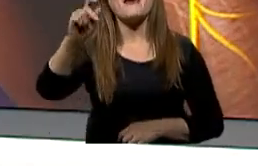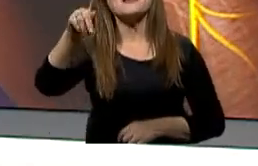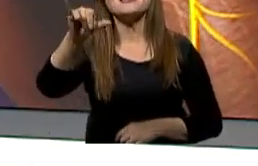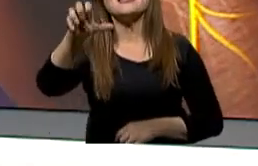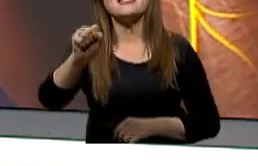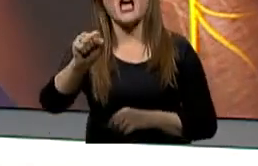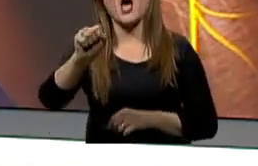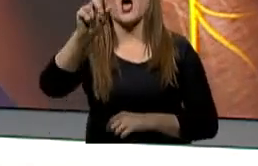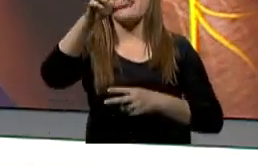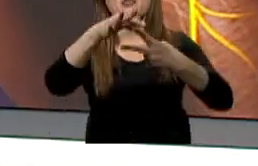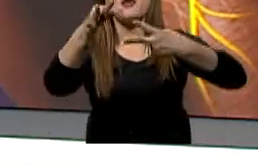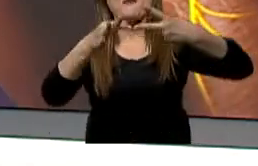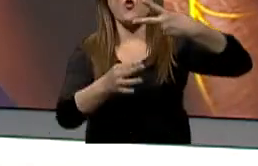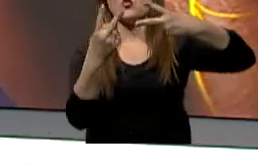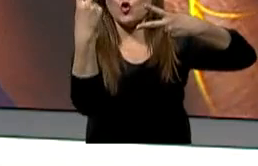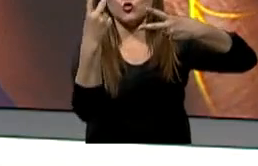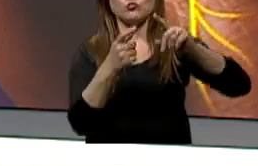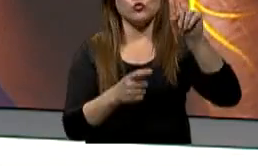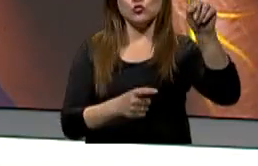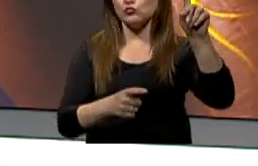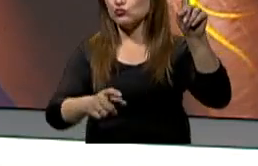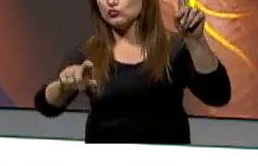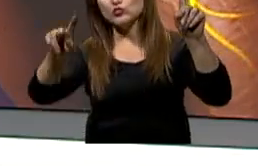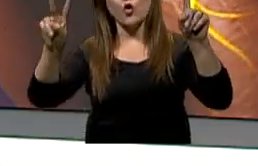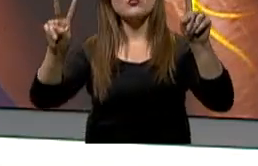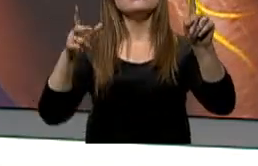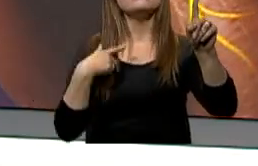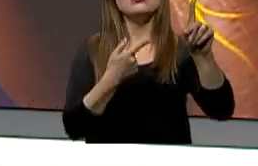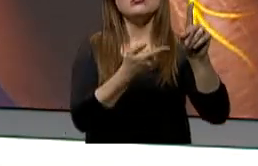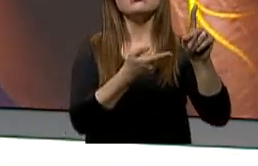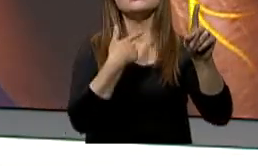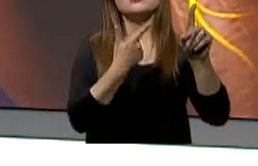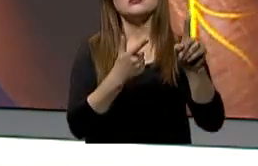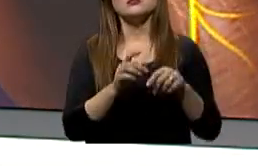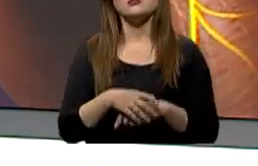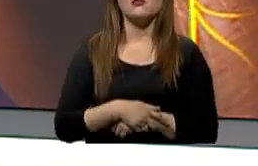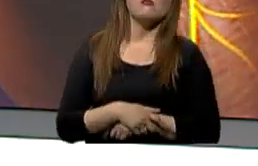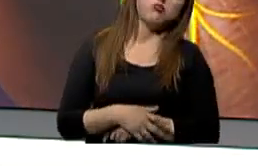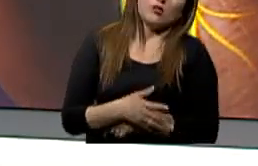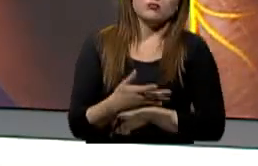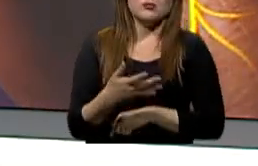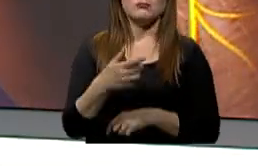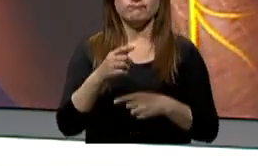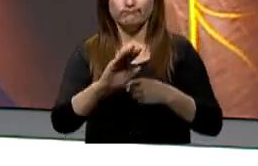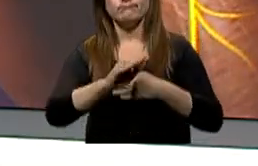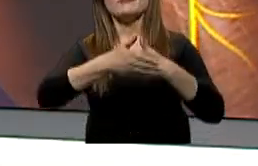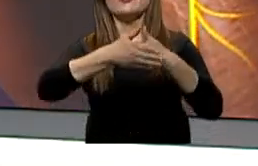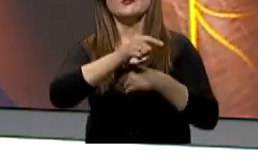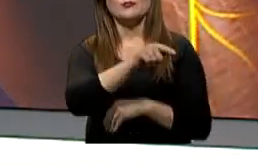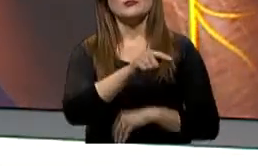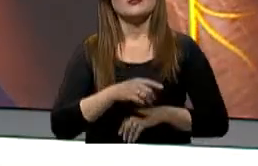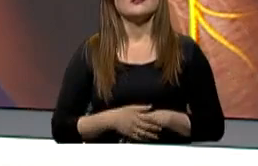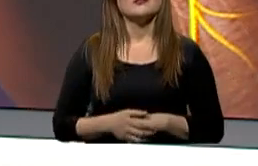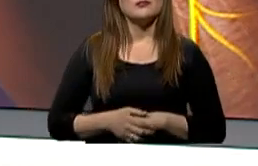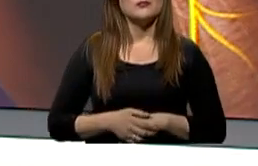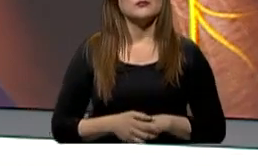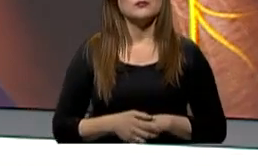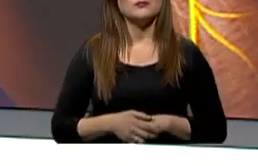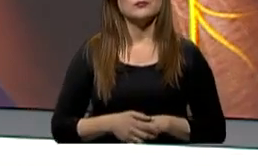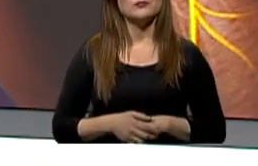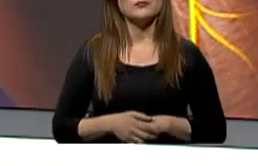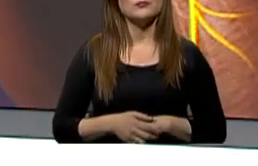personas tienen narcolepsia tipo 1 y que viene acompañada de esta famosa cataplegia. Vean ustedes que esta cataplegia sin